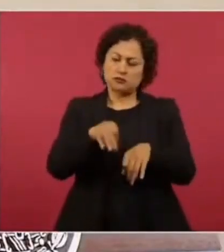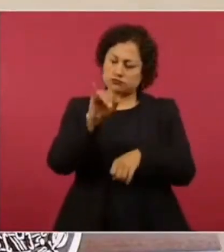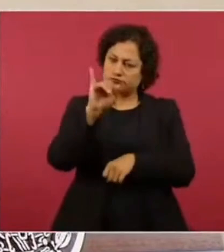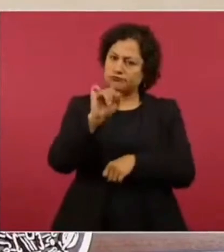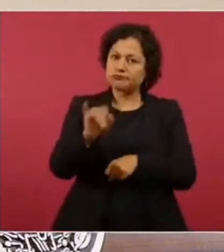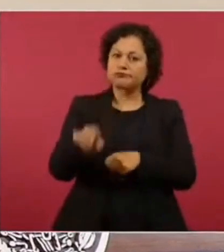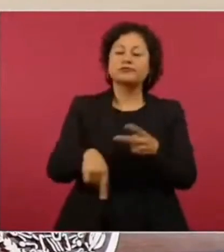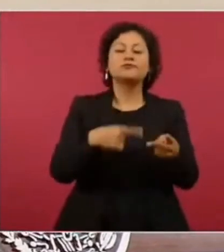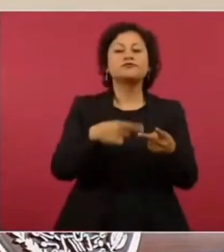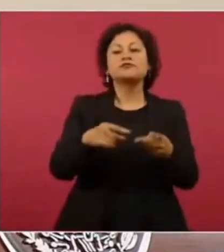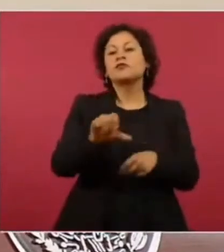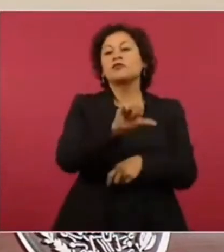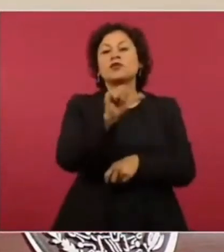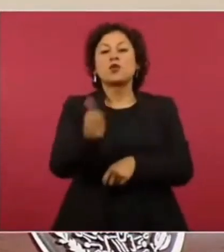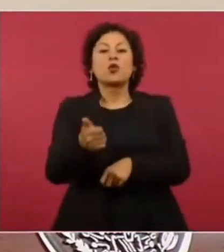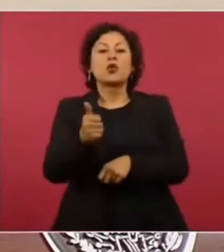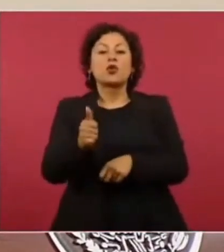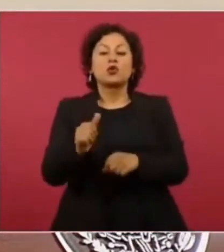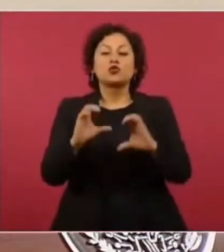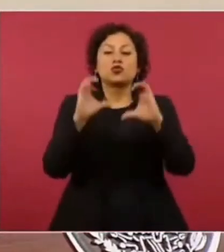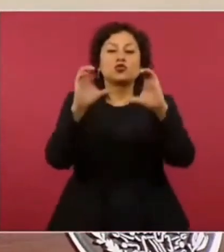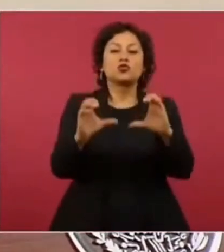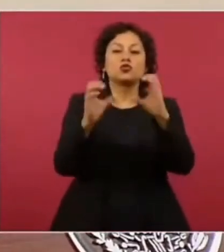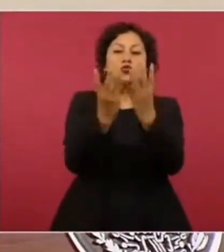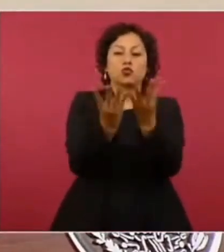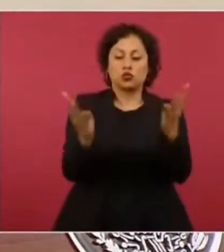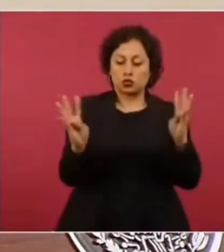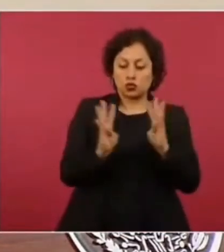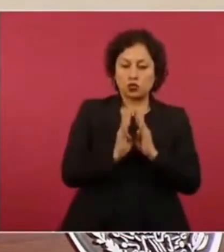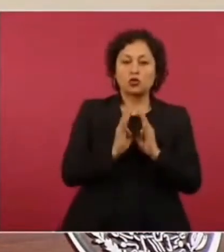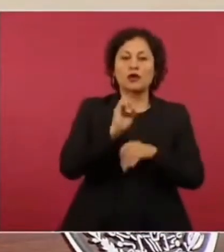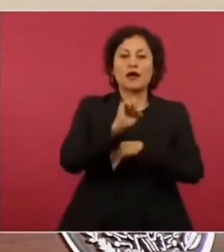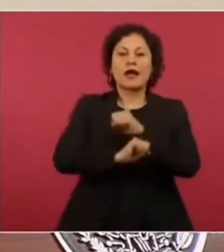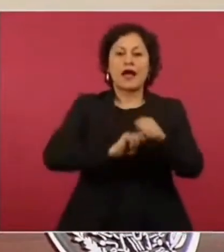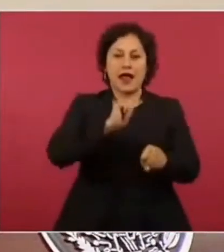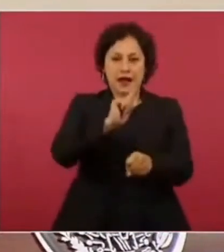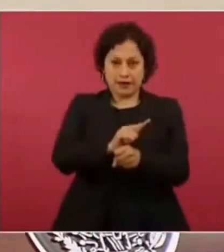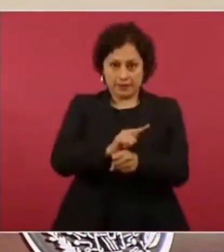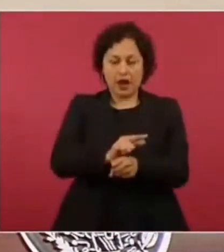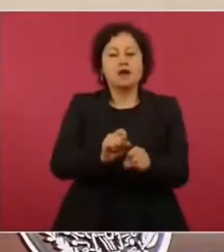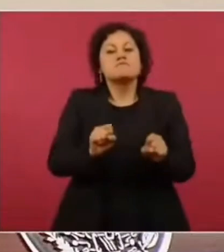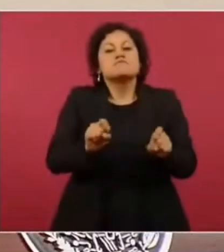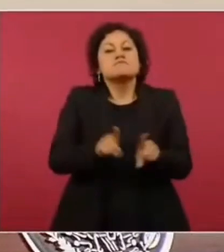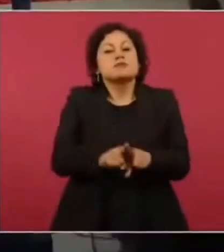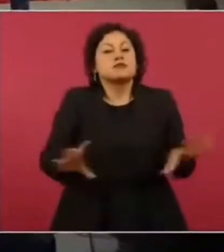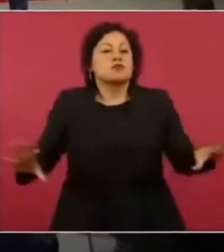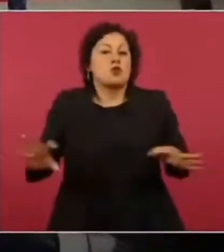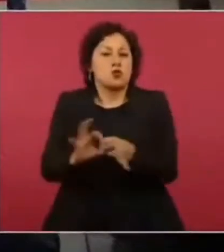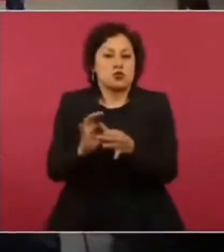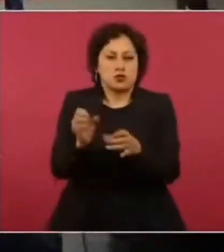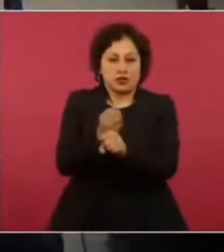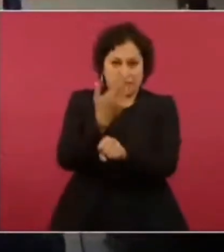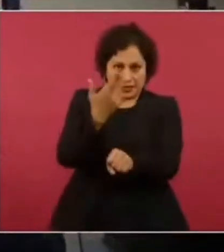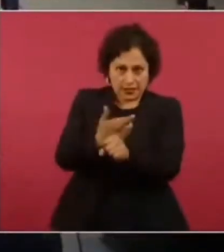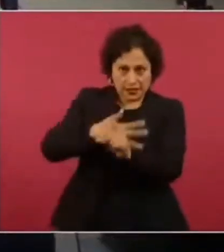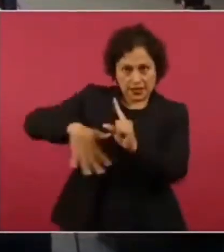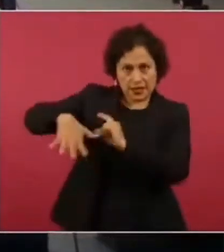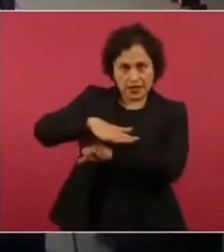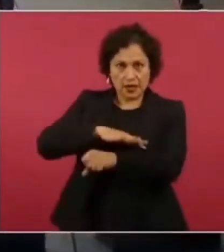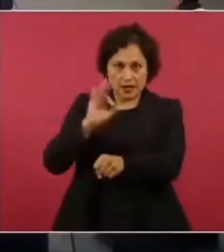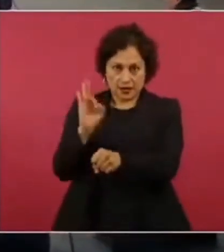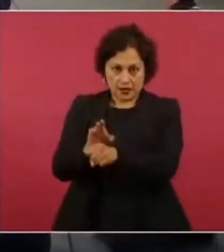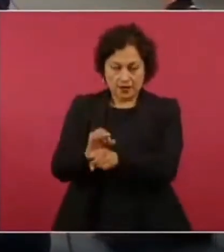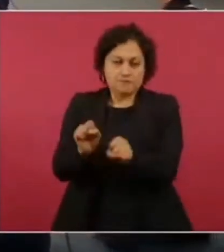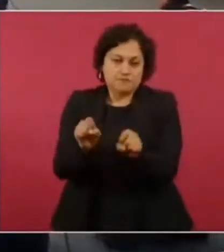llevando a cabo un trabajo conjunto, Medio Ambiente, con el gobierno de